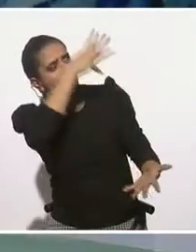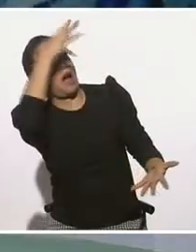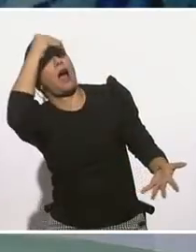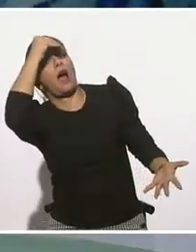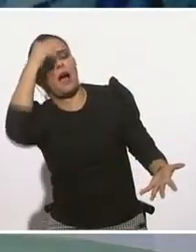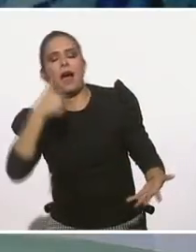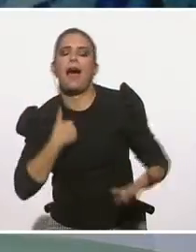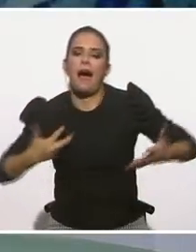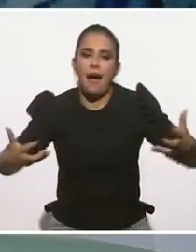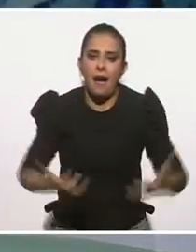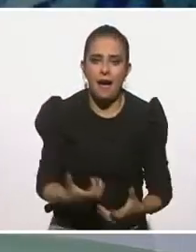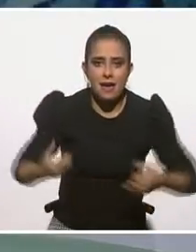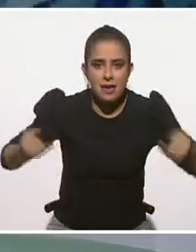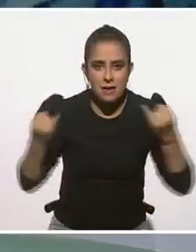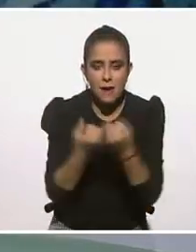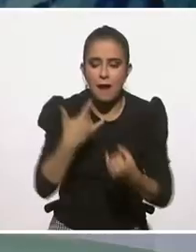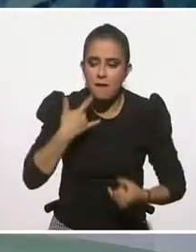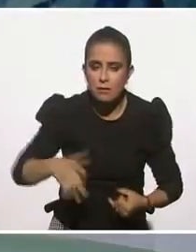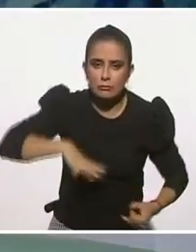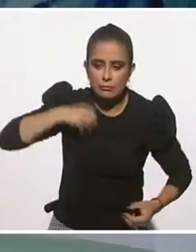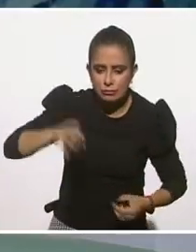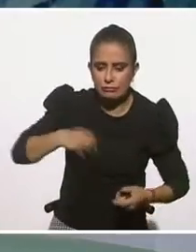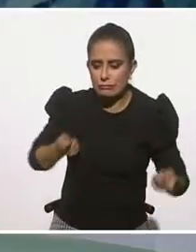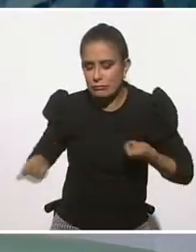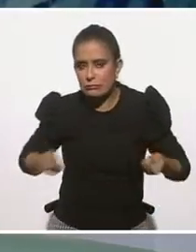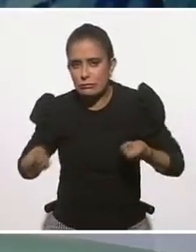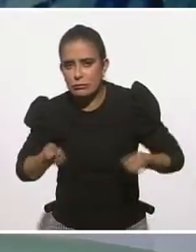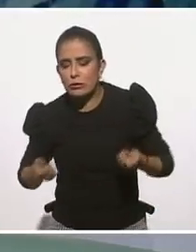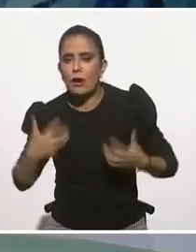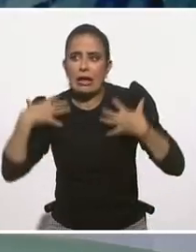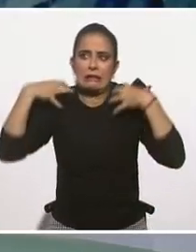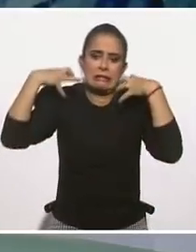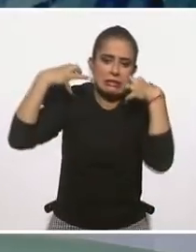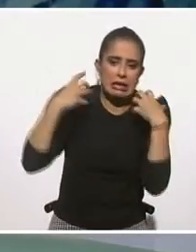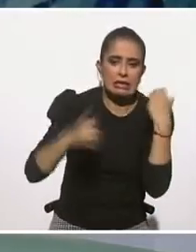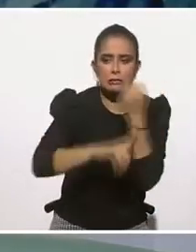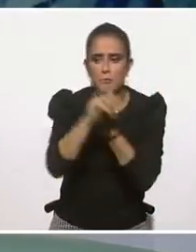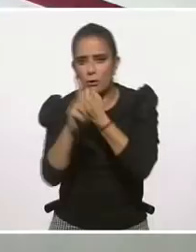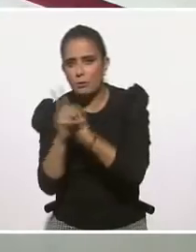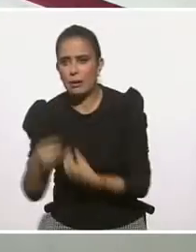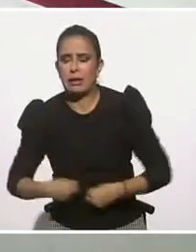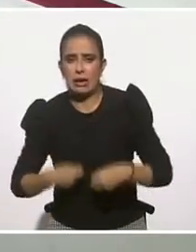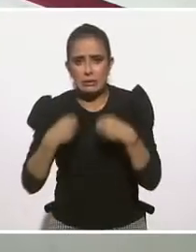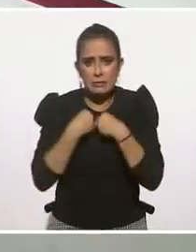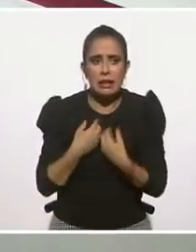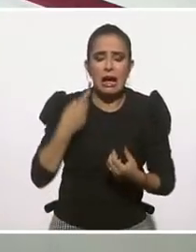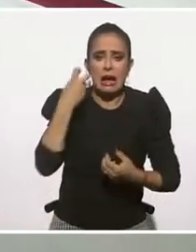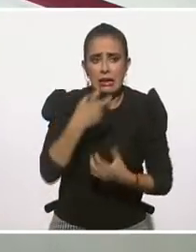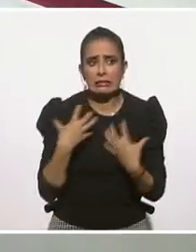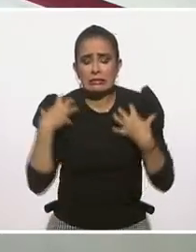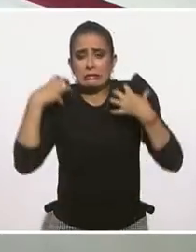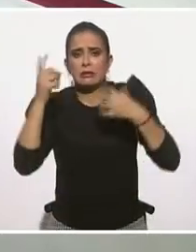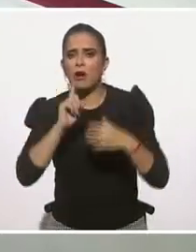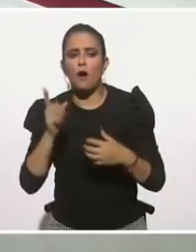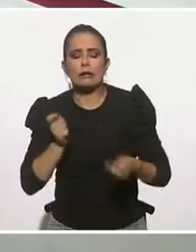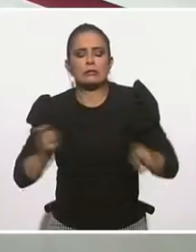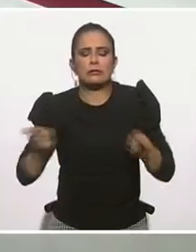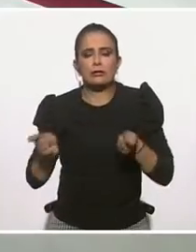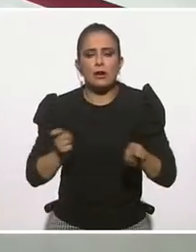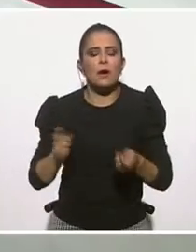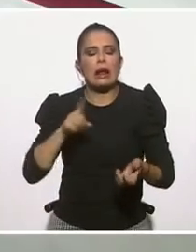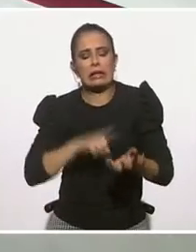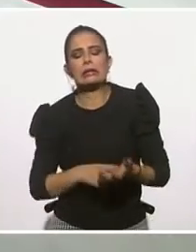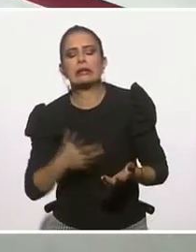respuesta autorregulativa ante el estrés, ante las adversidades de la vida, y hay familias que nos